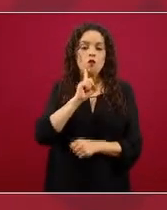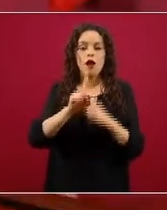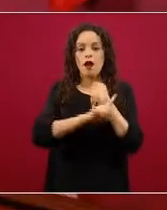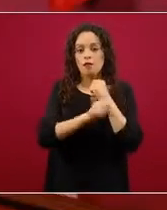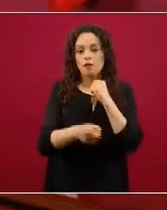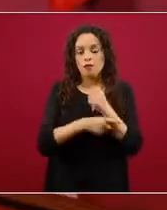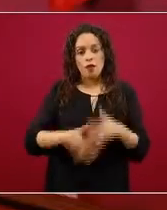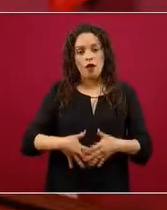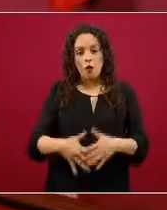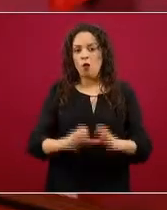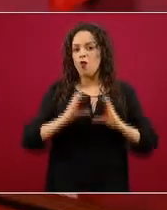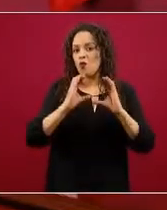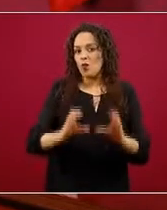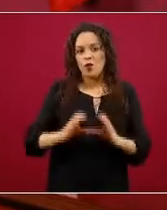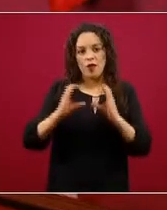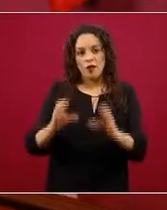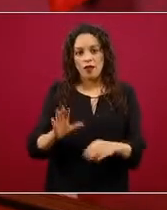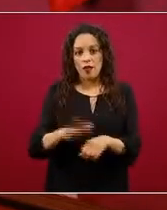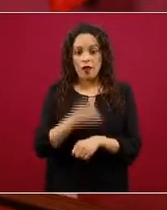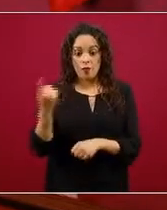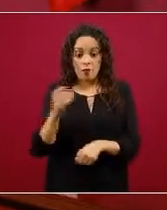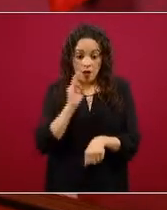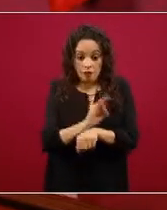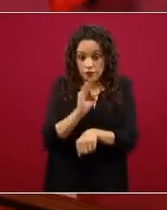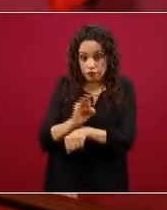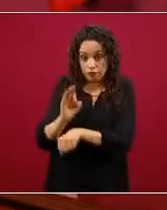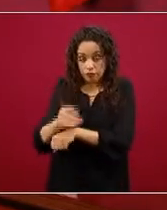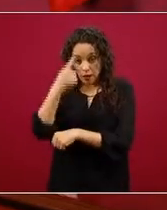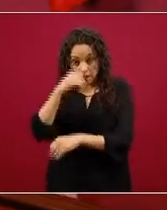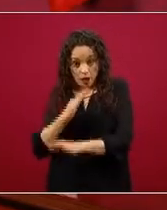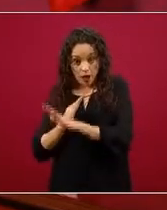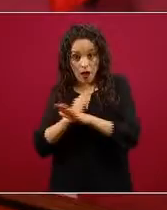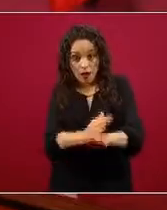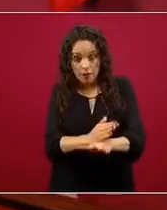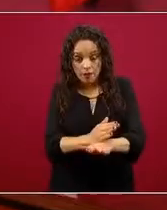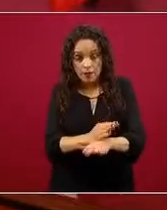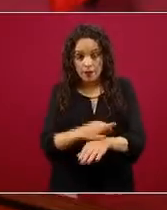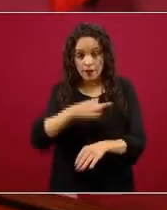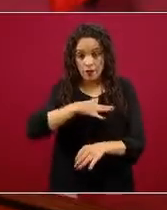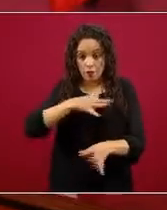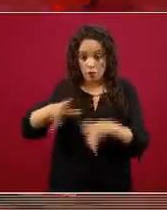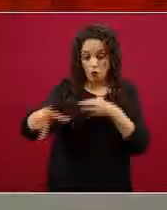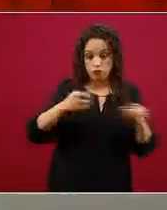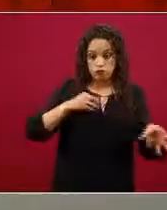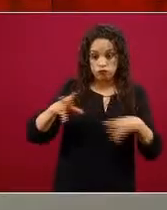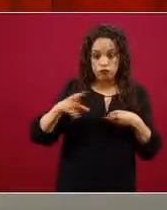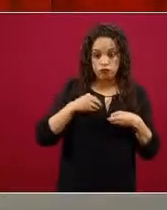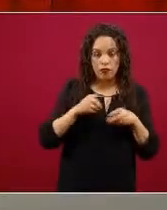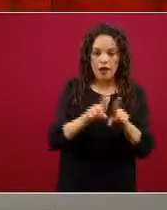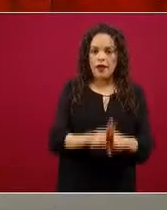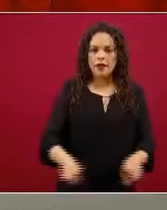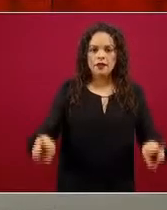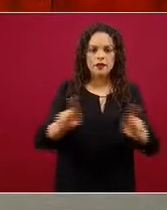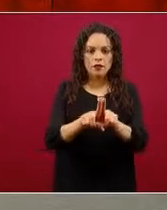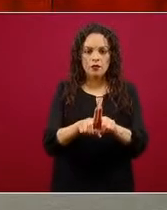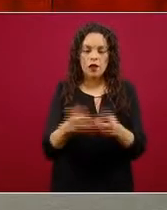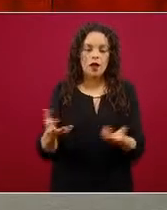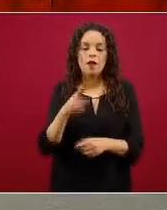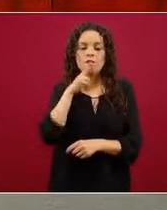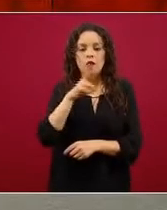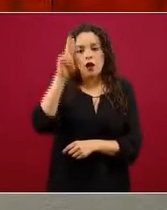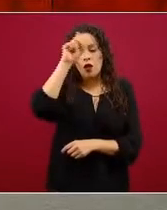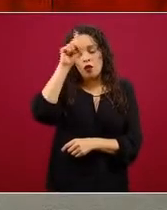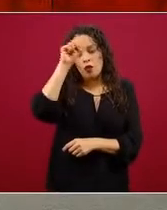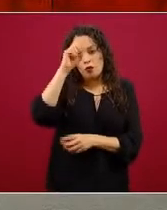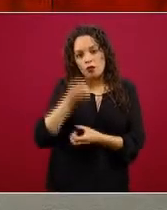embarazadas y dado que las medidas de precaución o de prevención de los contagios son las mismas, recomendamos que